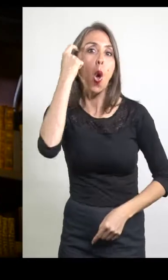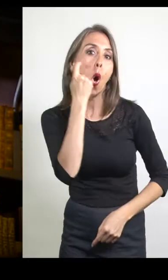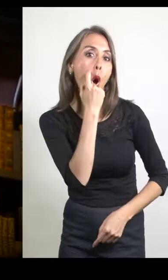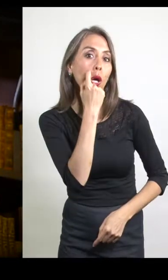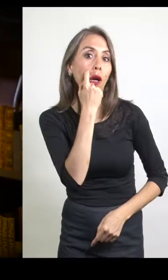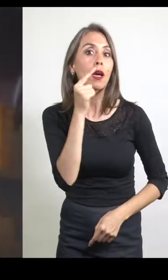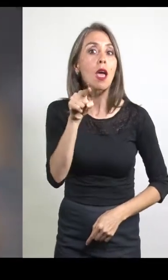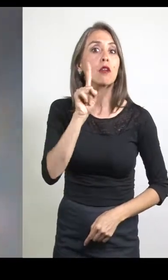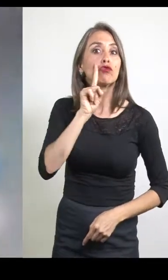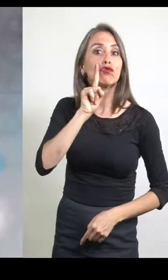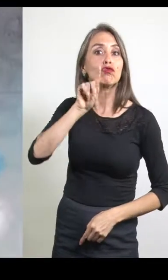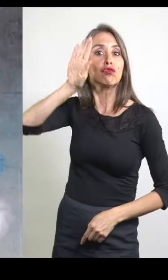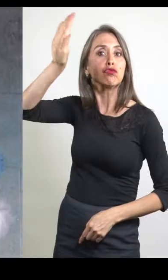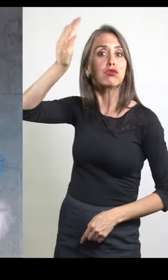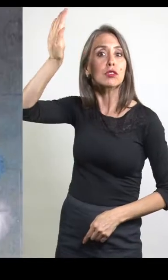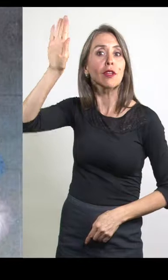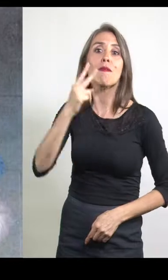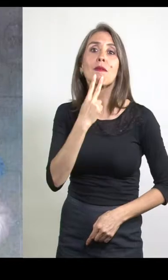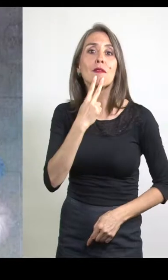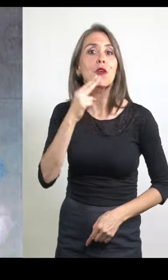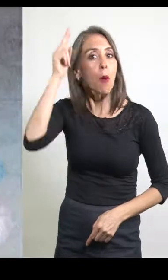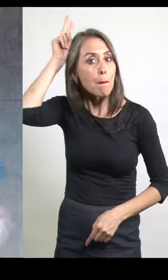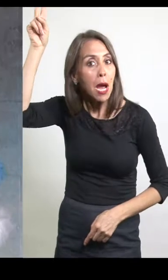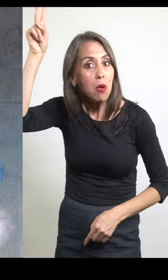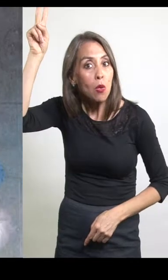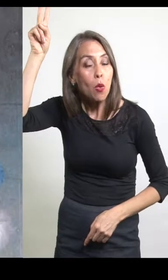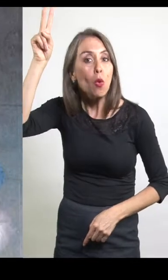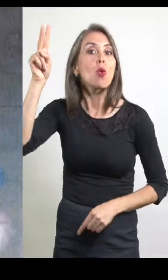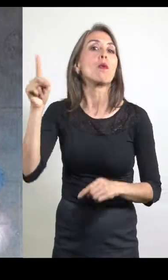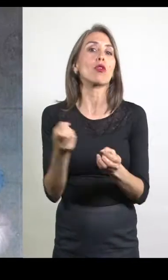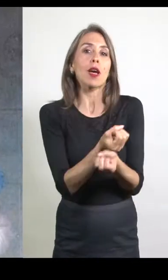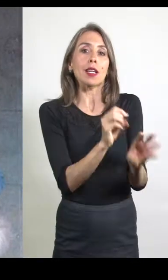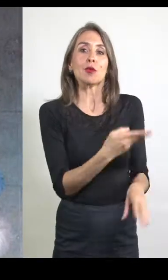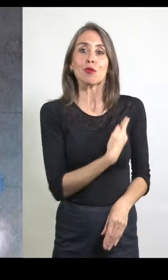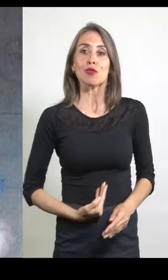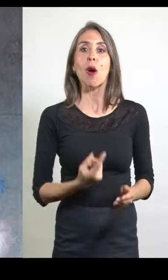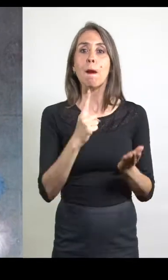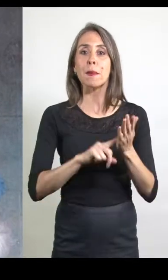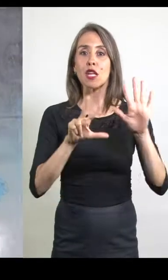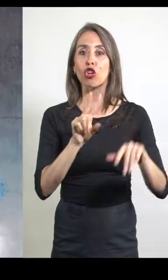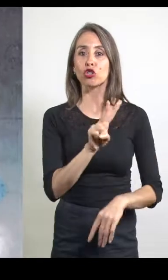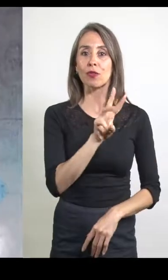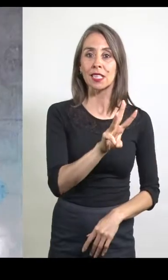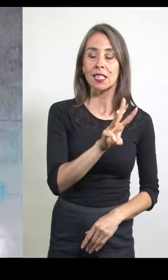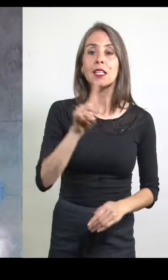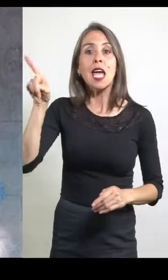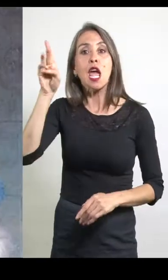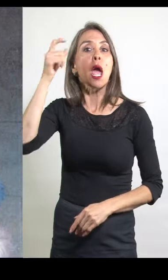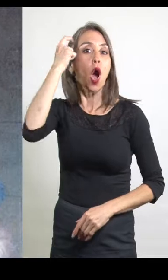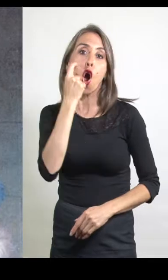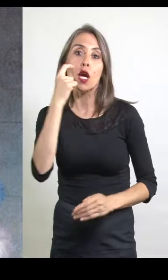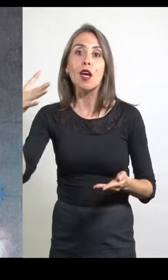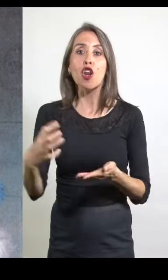quien estaba viviendo en Perú después de haber abdicado en 1823 y que logró en aquella